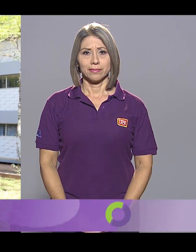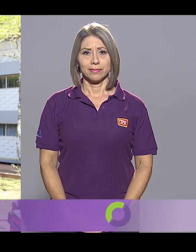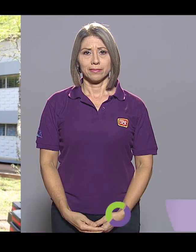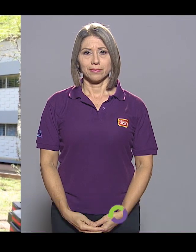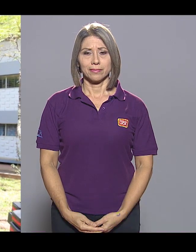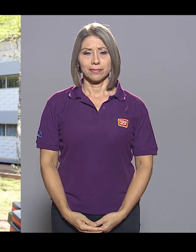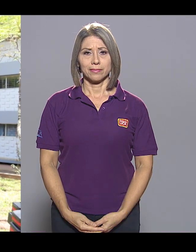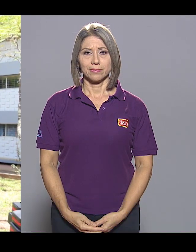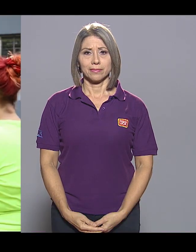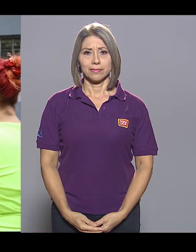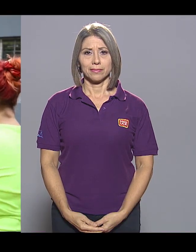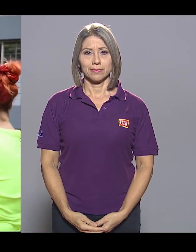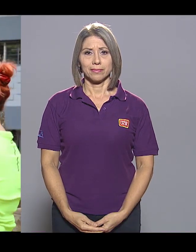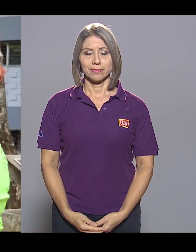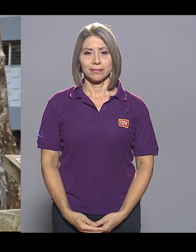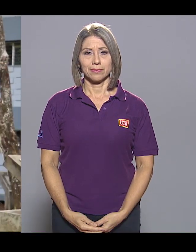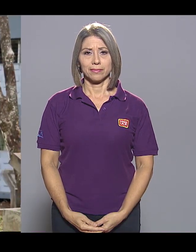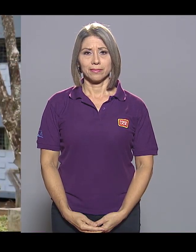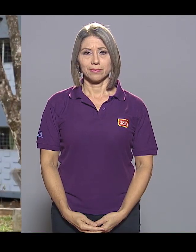personal.